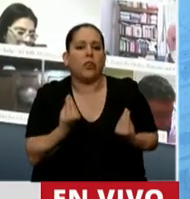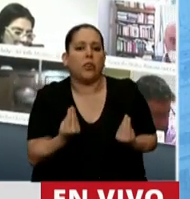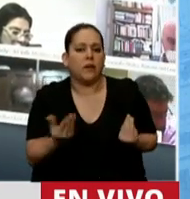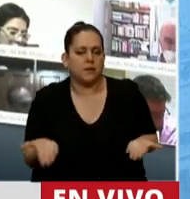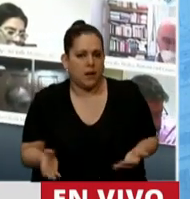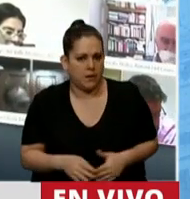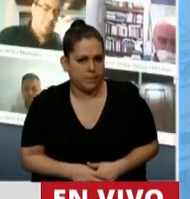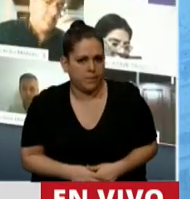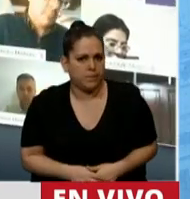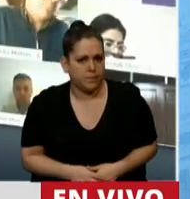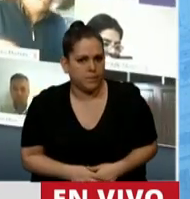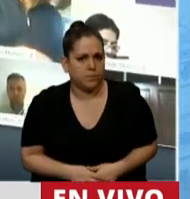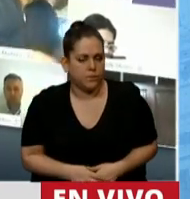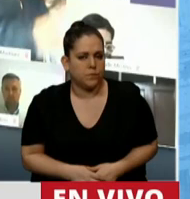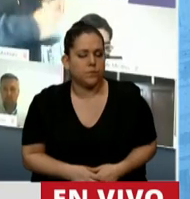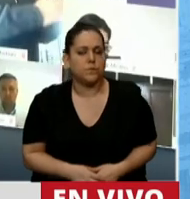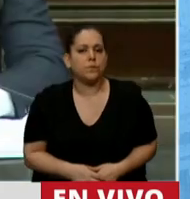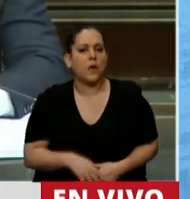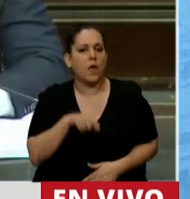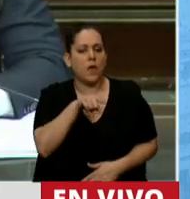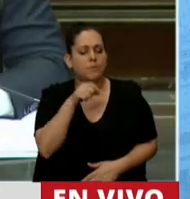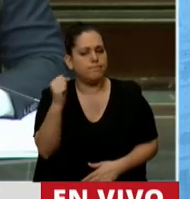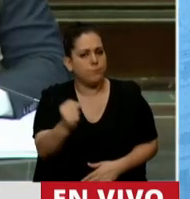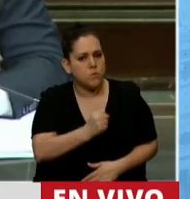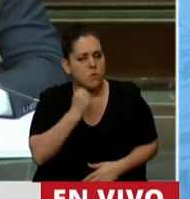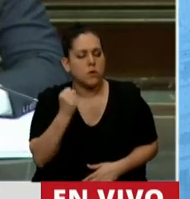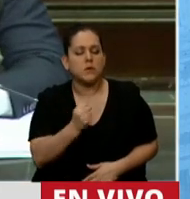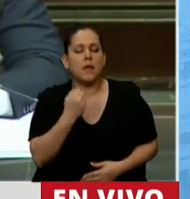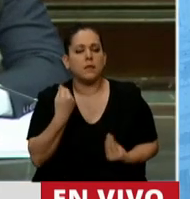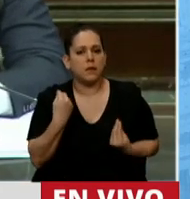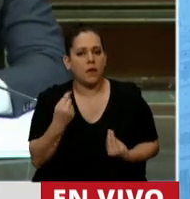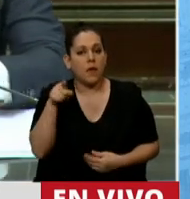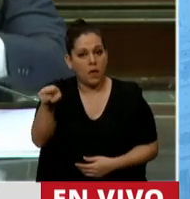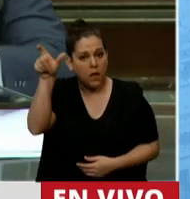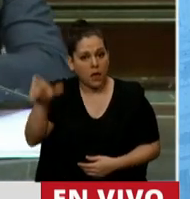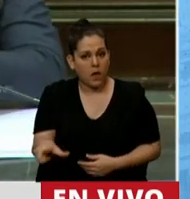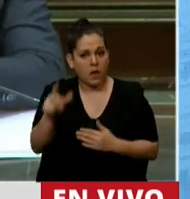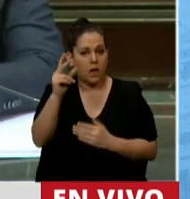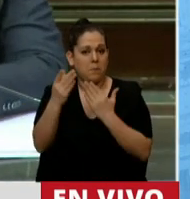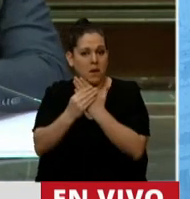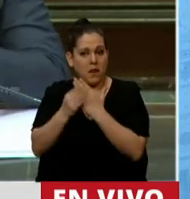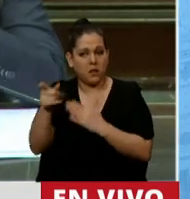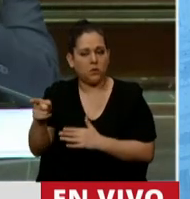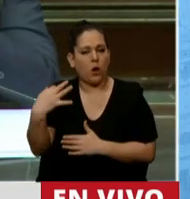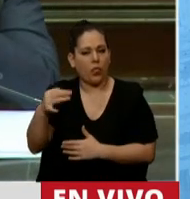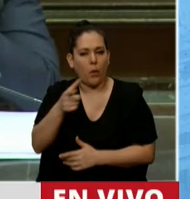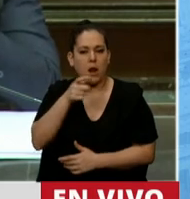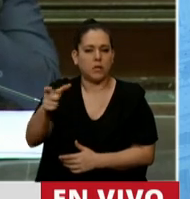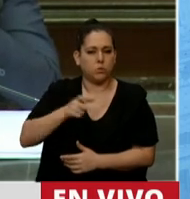Y esto, Ministro, creo que es muy importante que usted responda a las preguntas que le voy a hacer